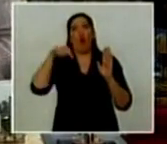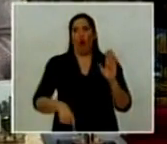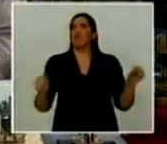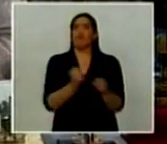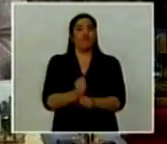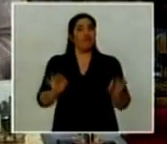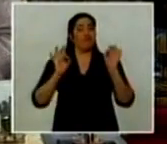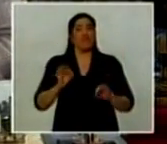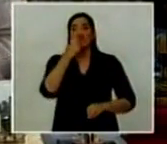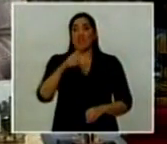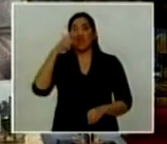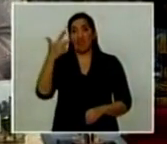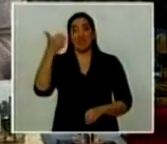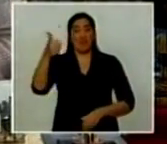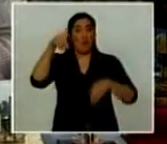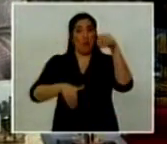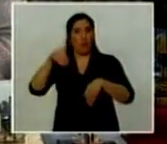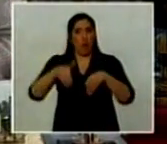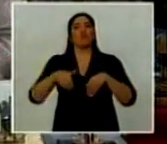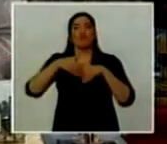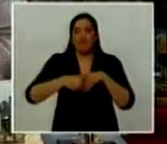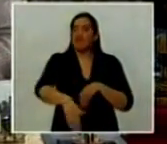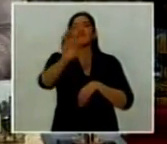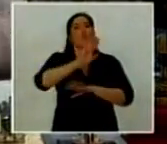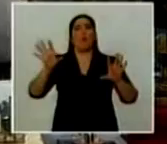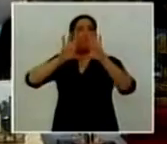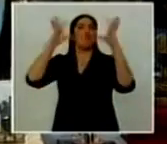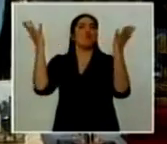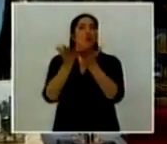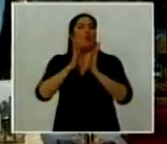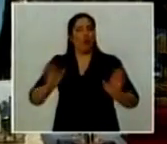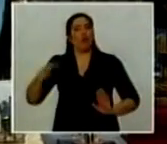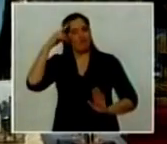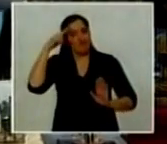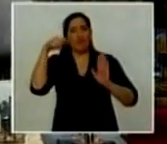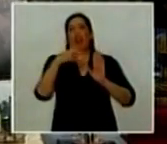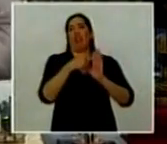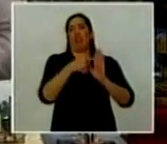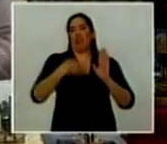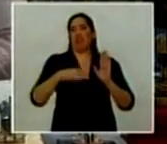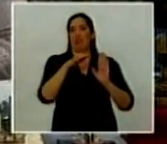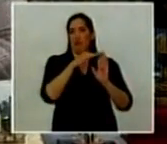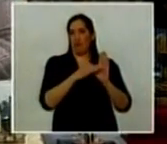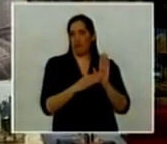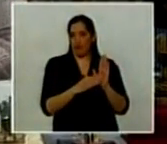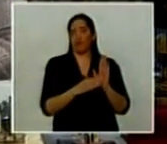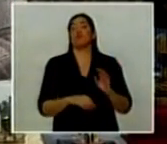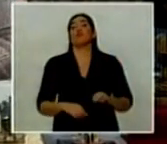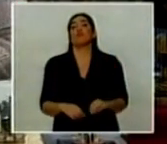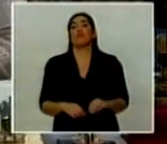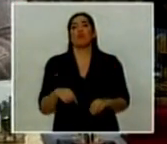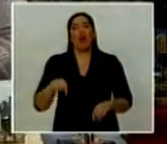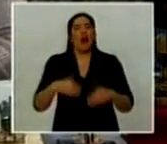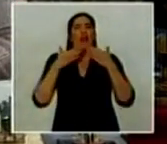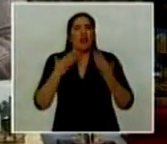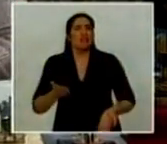por 136 votos, rigen en todo el mundo. Yo quiero agradecer profundamente a los